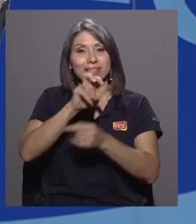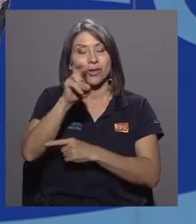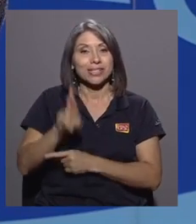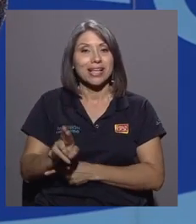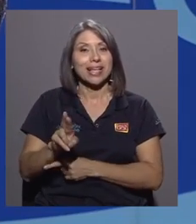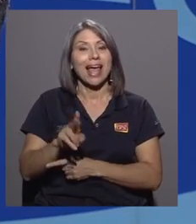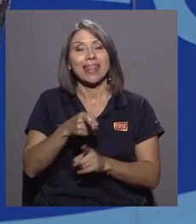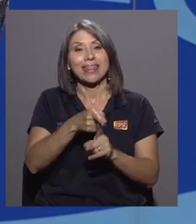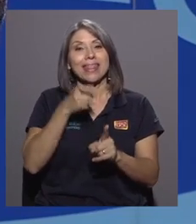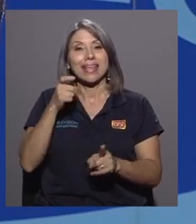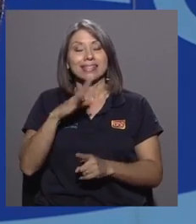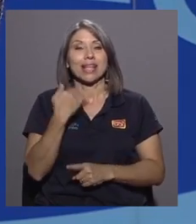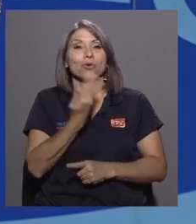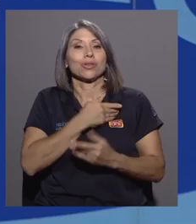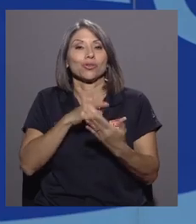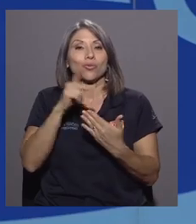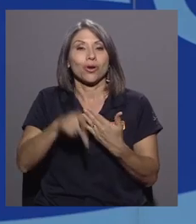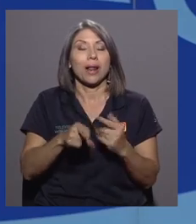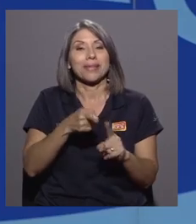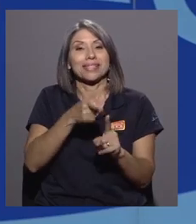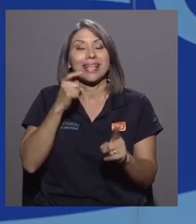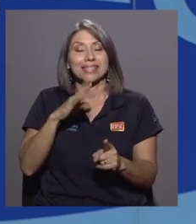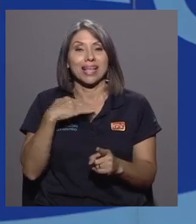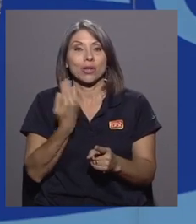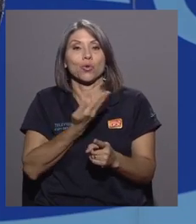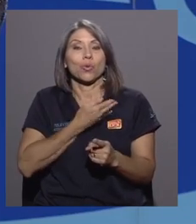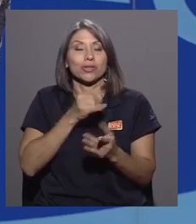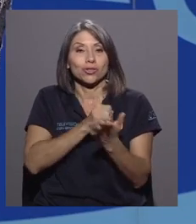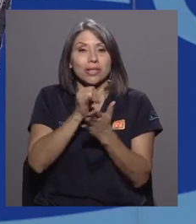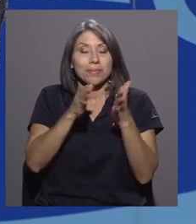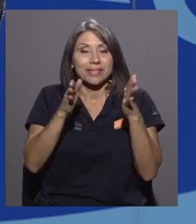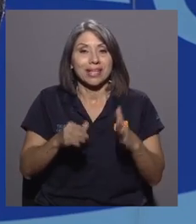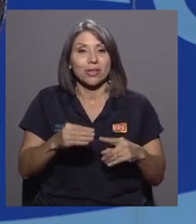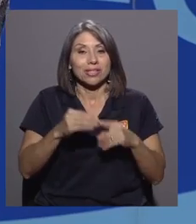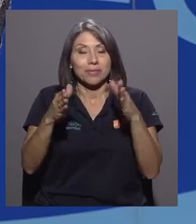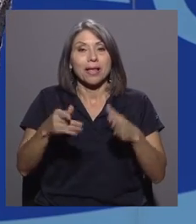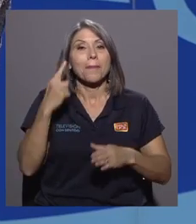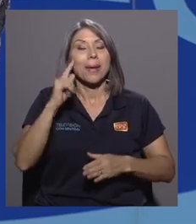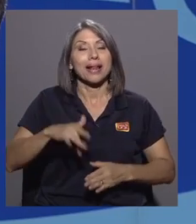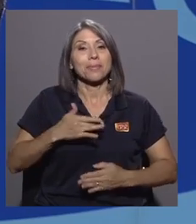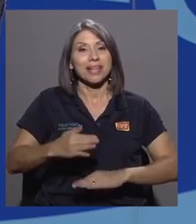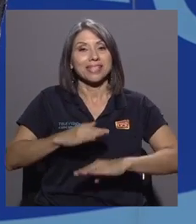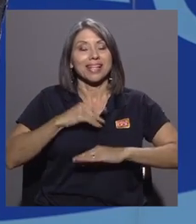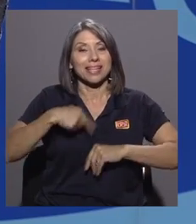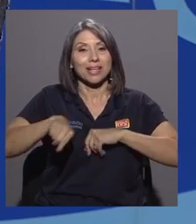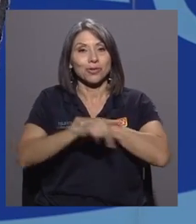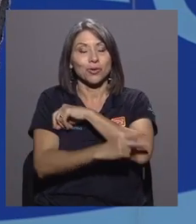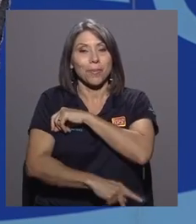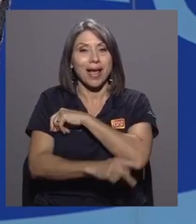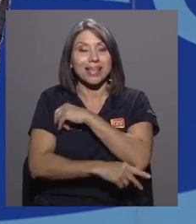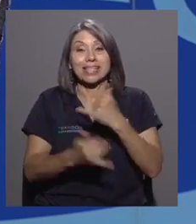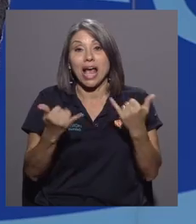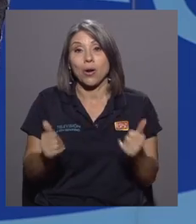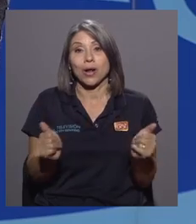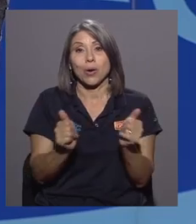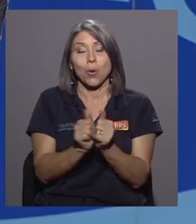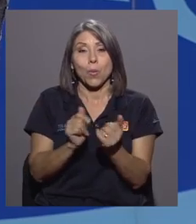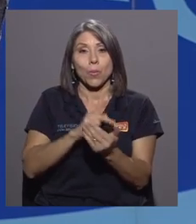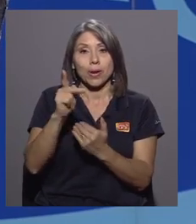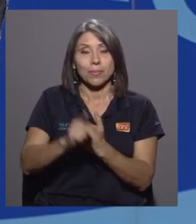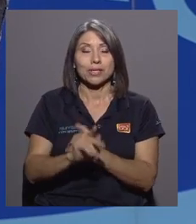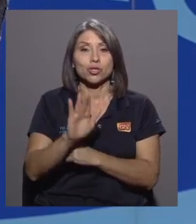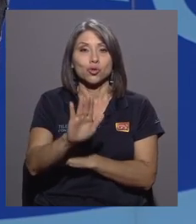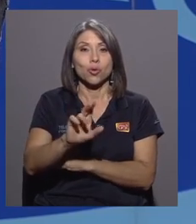de Costa Rica, desde nuestros programas, desde nuestros investigadores y especialistas para el bienestar de nuestro país. Los dejo en la compañía de la